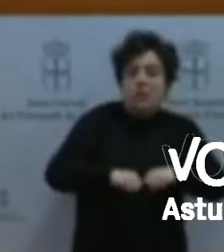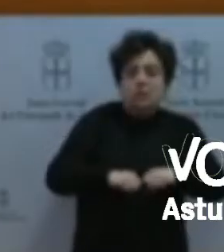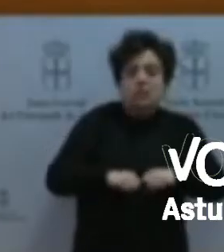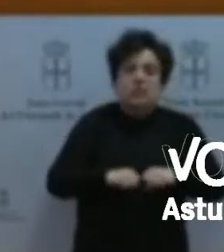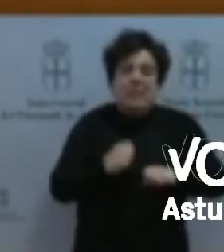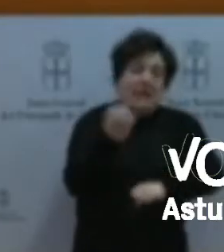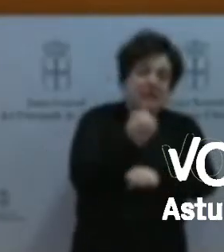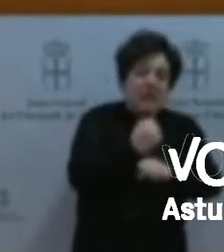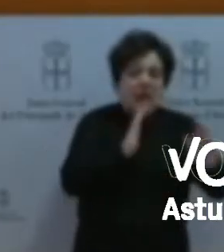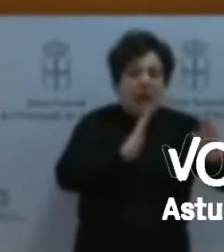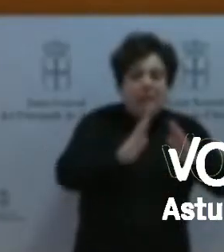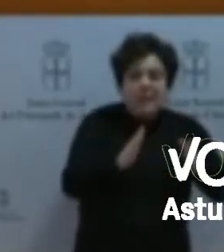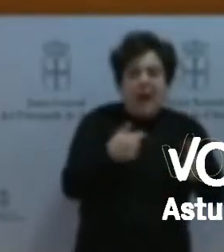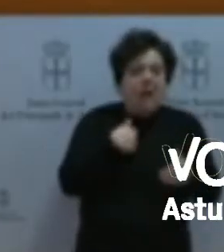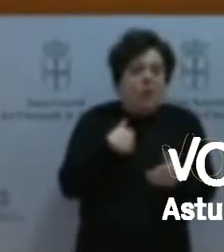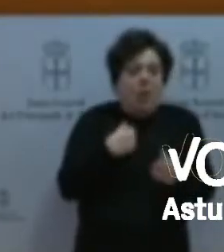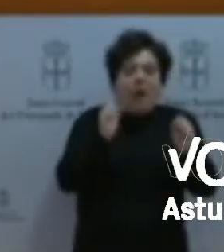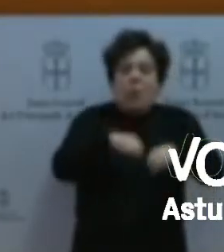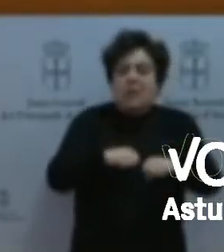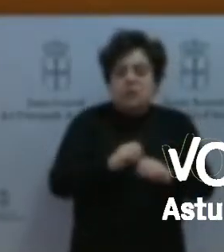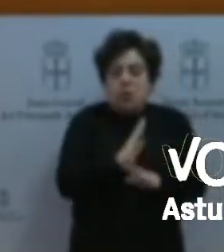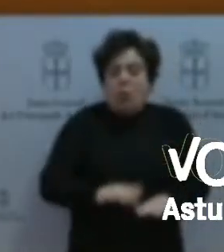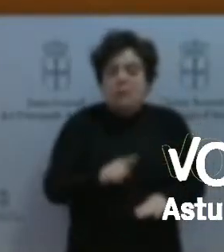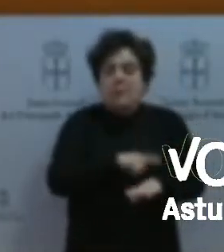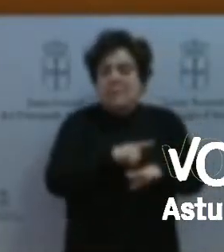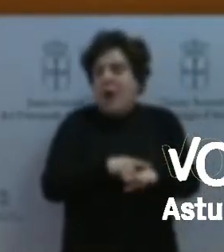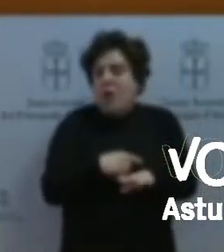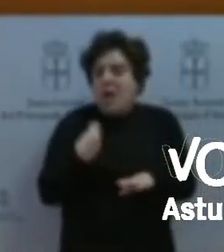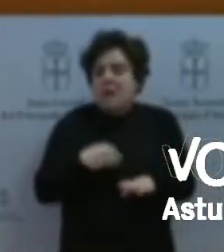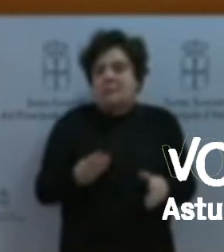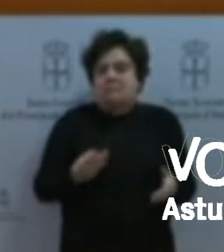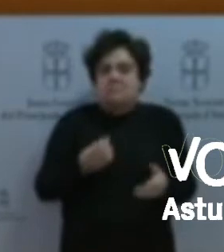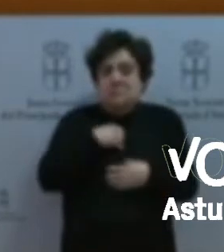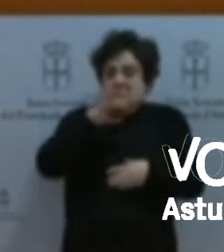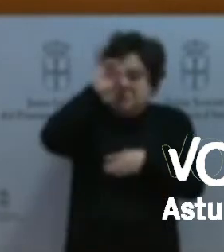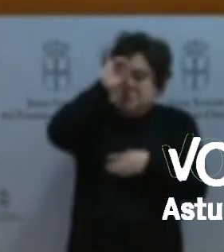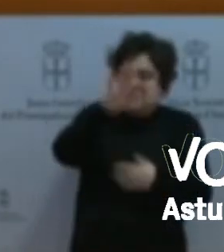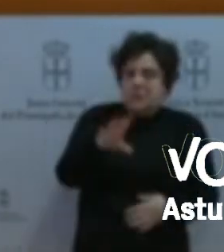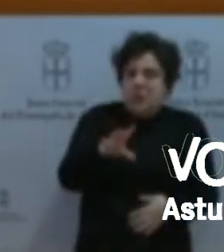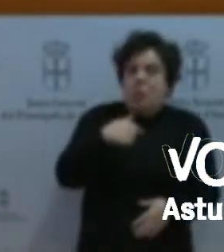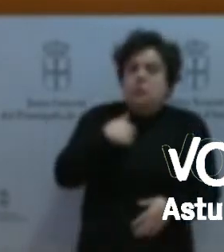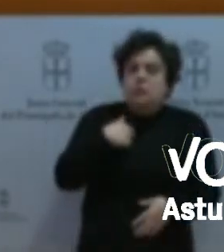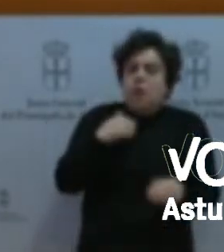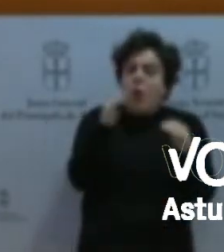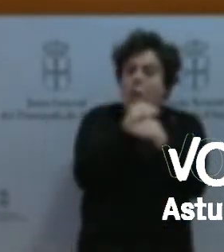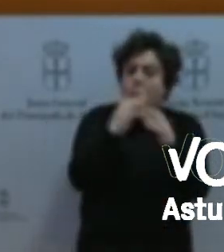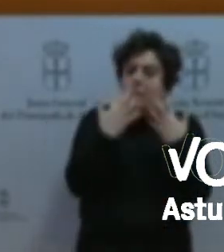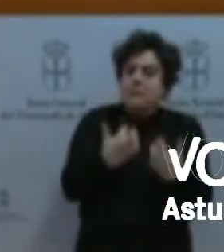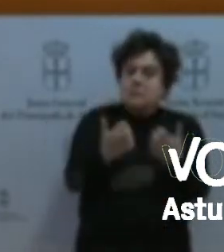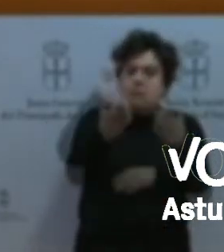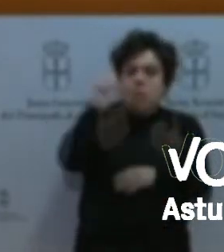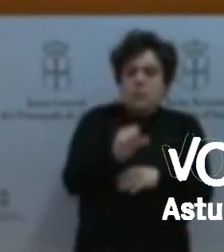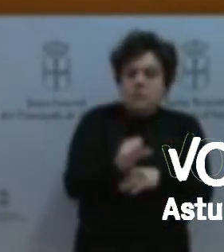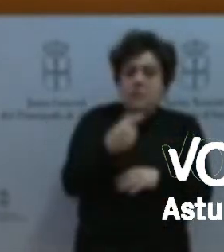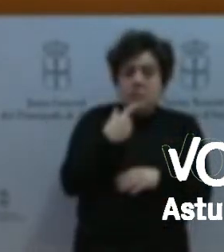Se escuchó el otro día en el Pleno la negación sobre la existencia de la magia de la Navidad y resulta que parece ser que ahora sí que la magia